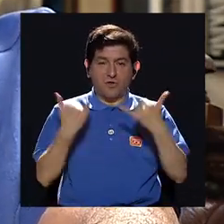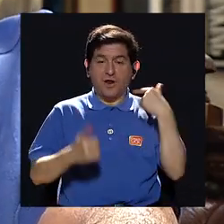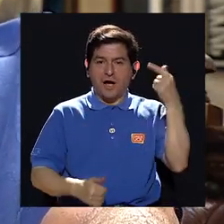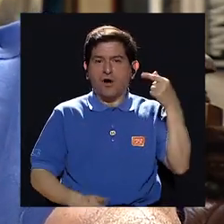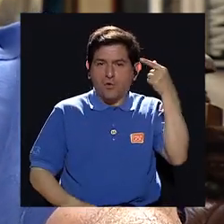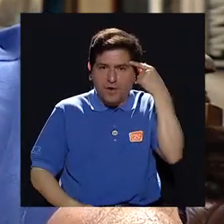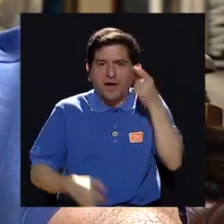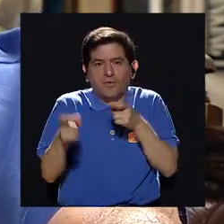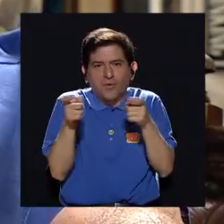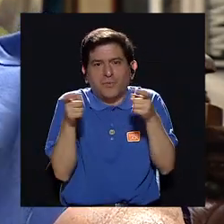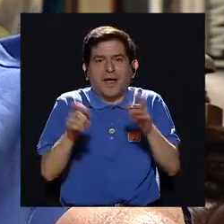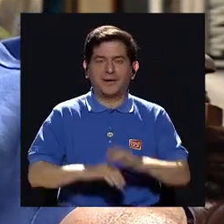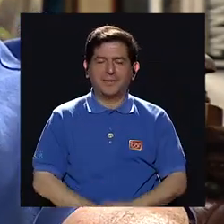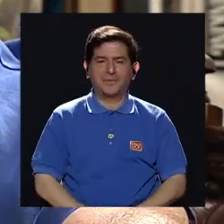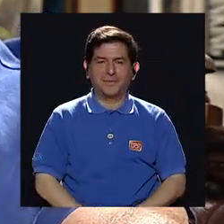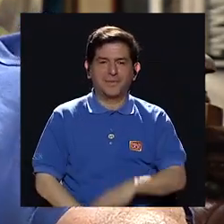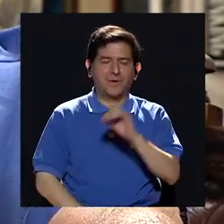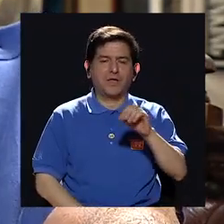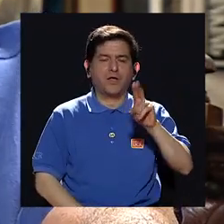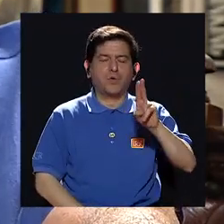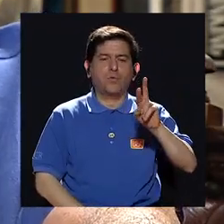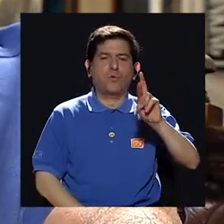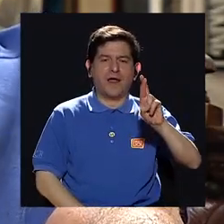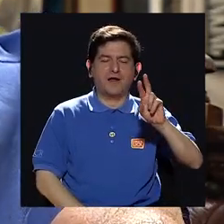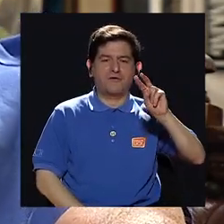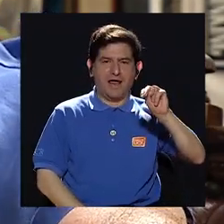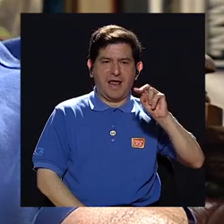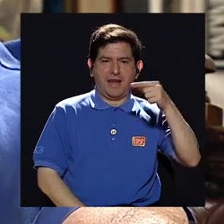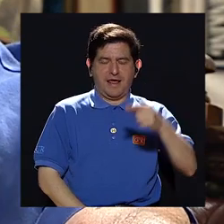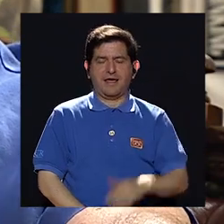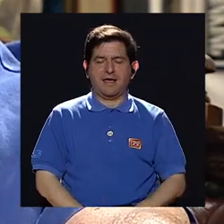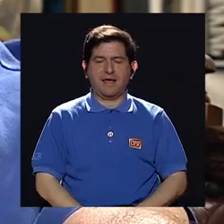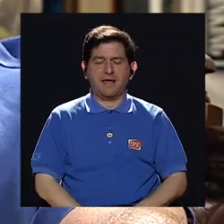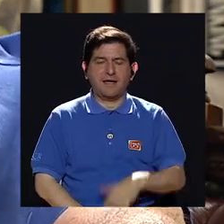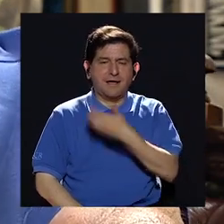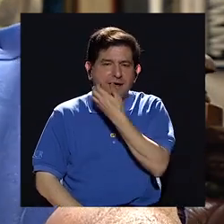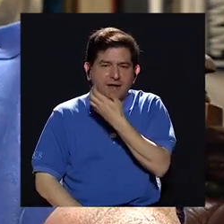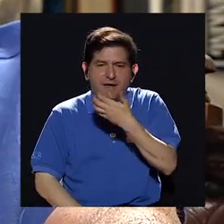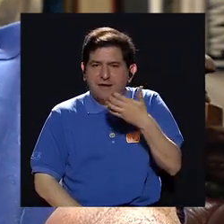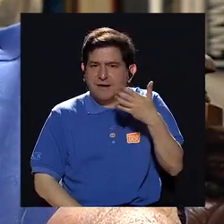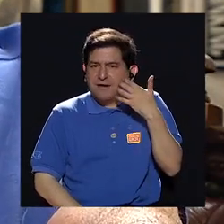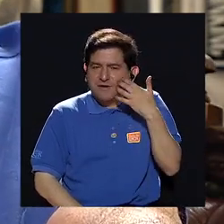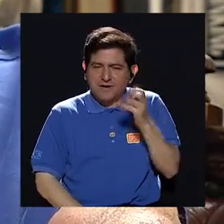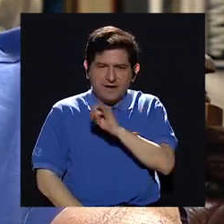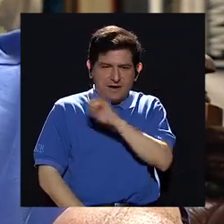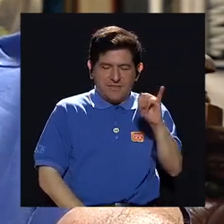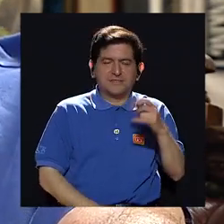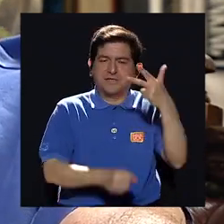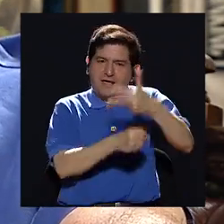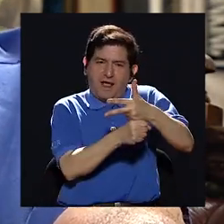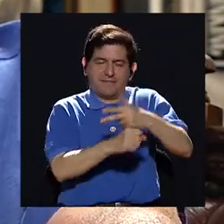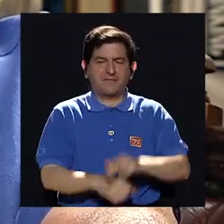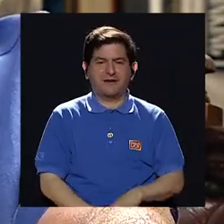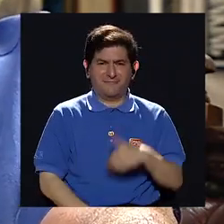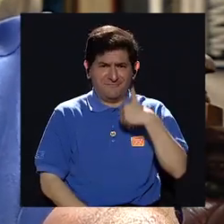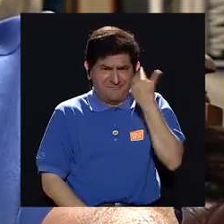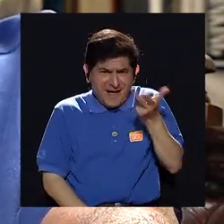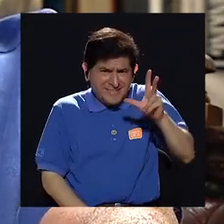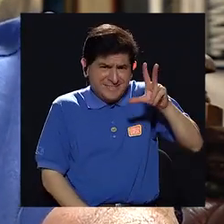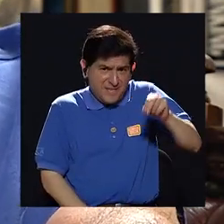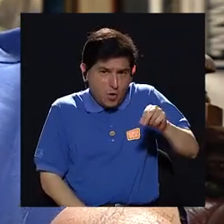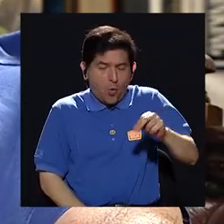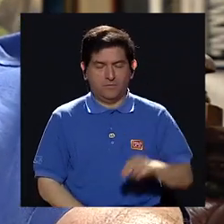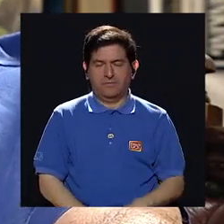en el gobierno por cierto y a la URNG la guerrilla marxista en Guatemala entonces no era fácil